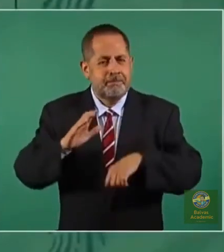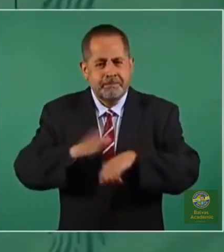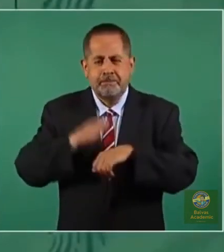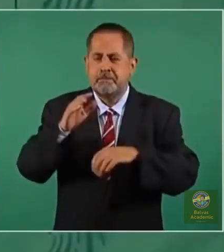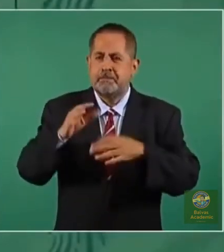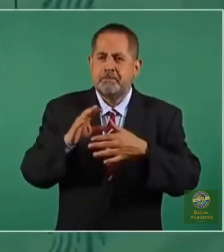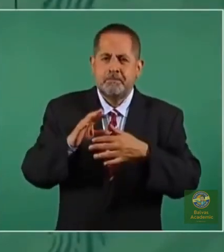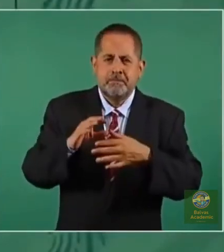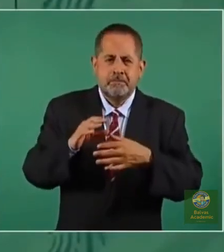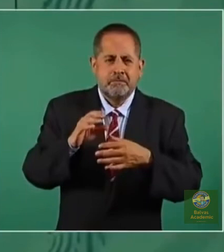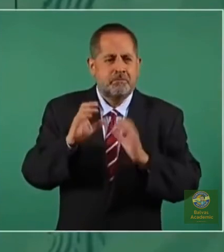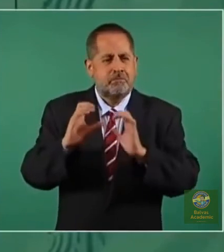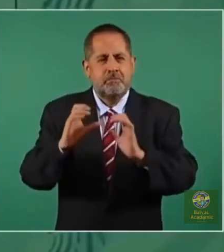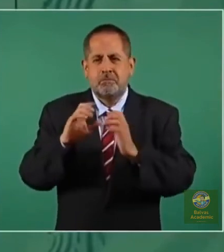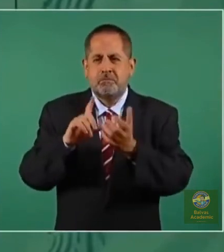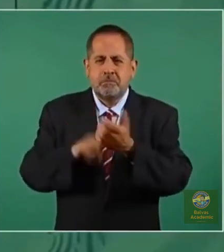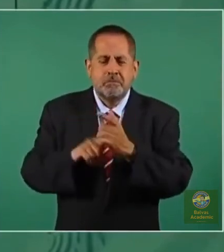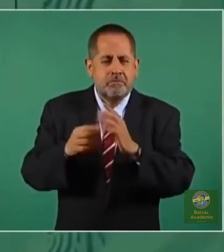cuidar nuestro organismo.